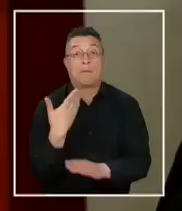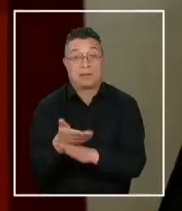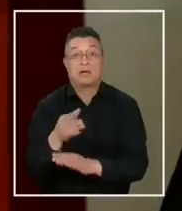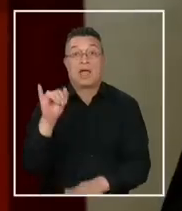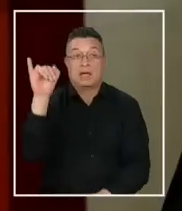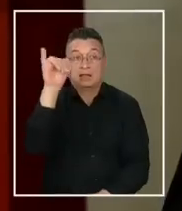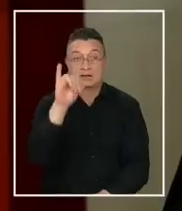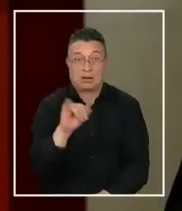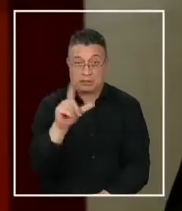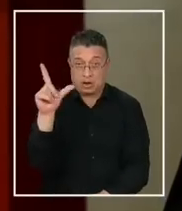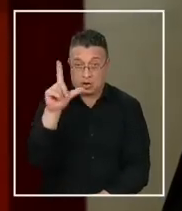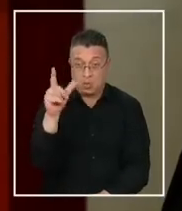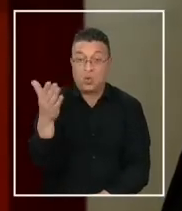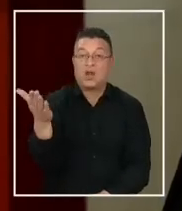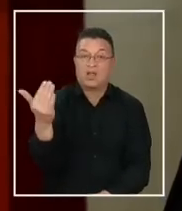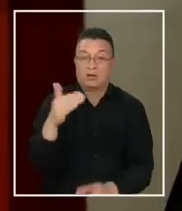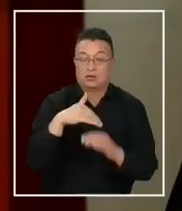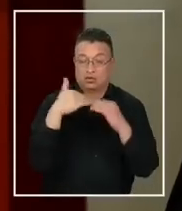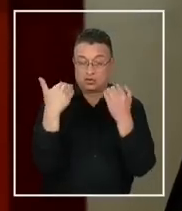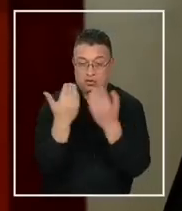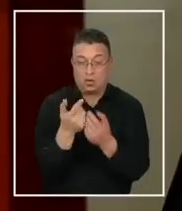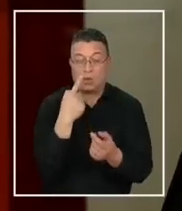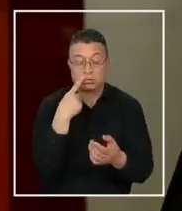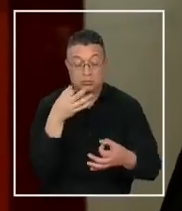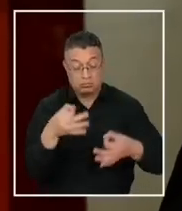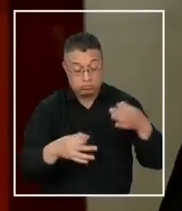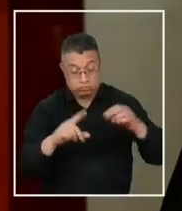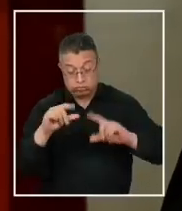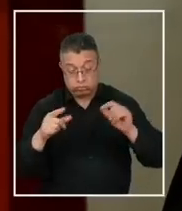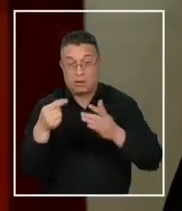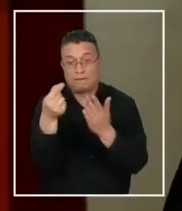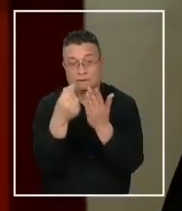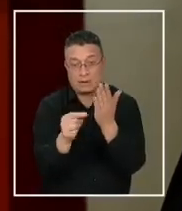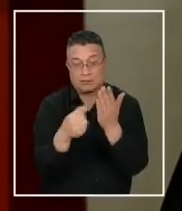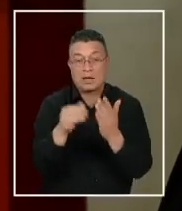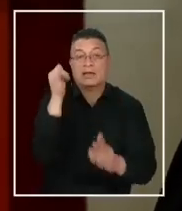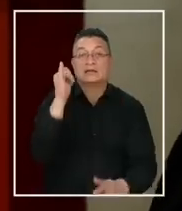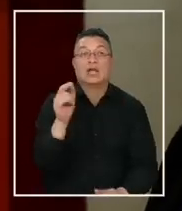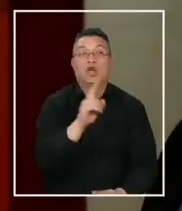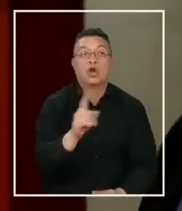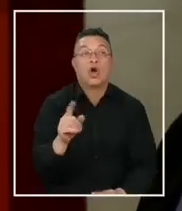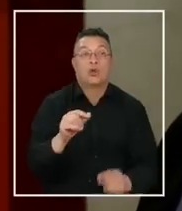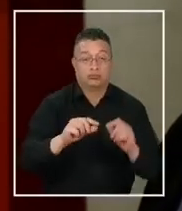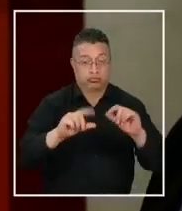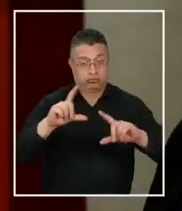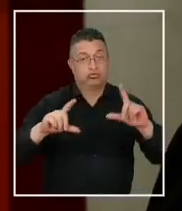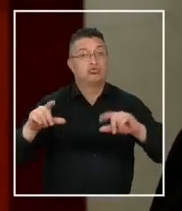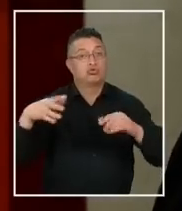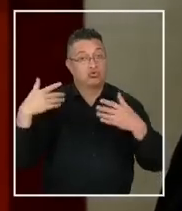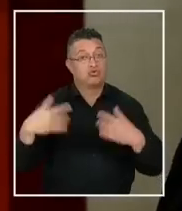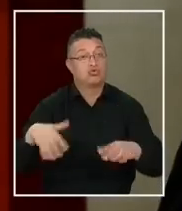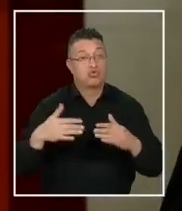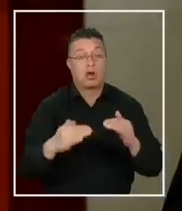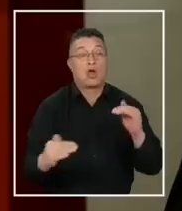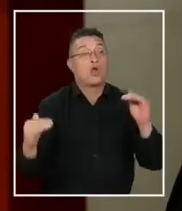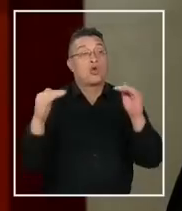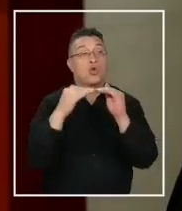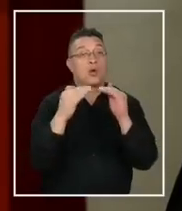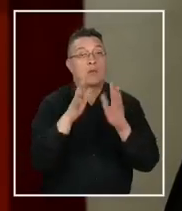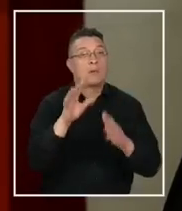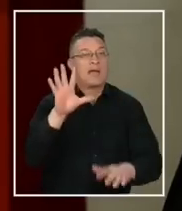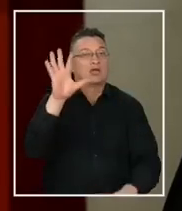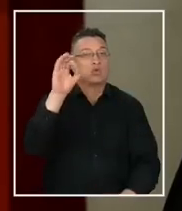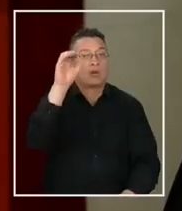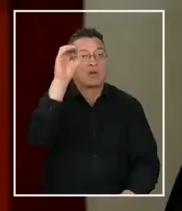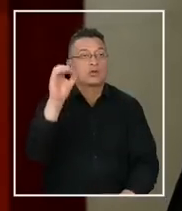que para el lunes, que se van a precisar todos los métodos de cálculo, la valide si está nacido o no. Sería una cifra cuantiosa y sería equivalente a la mitad